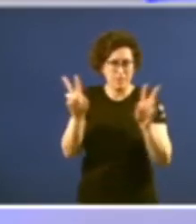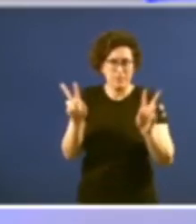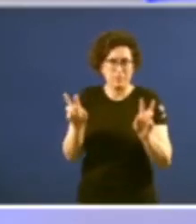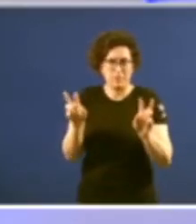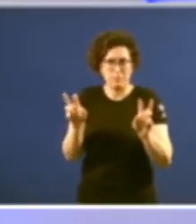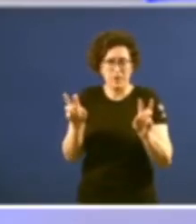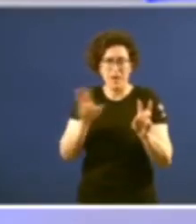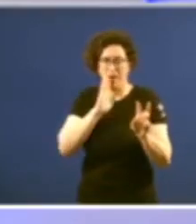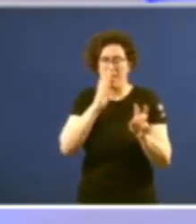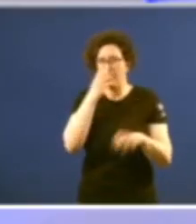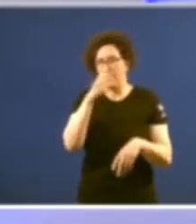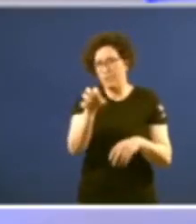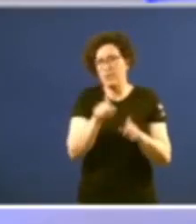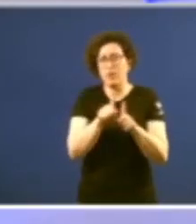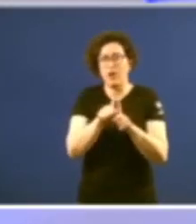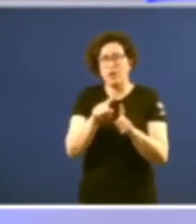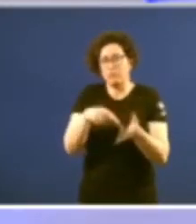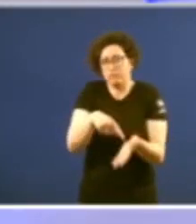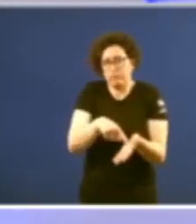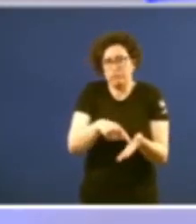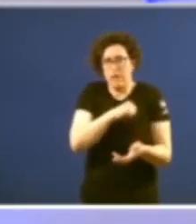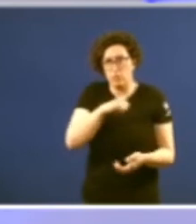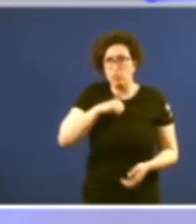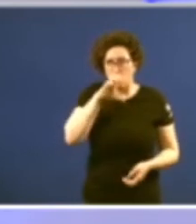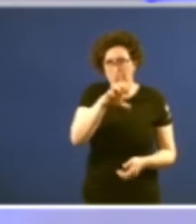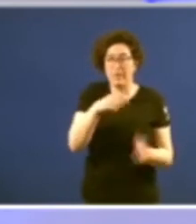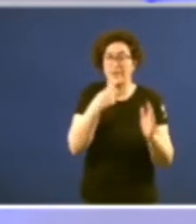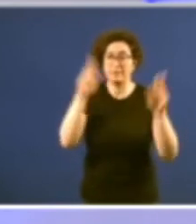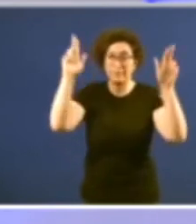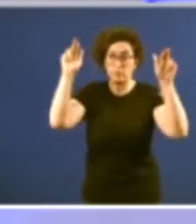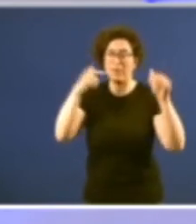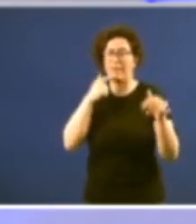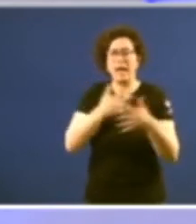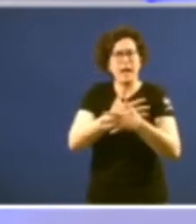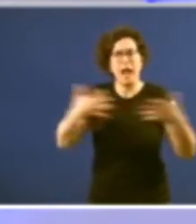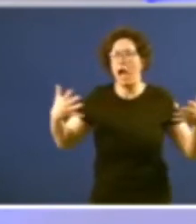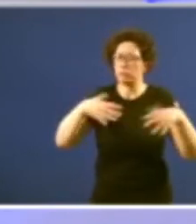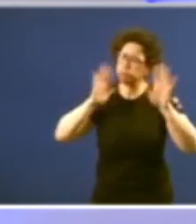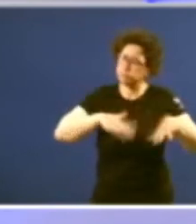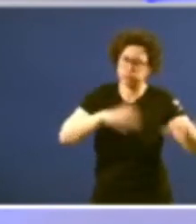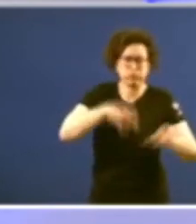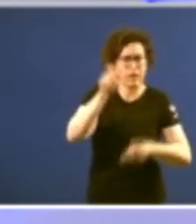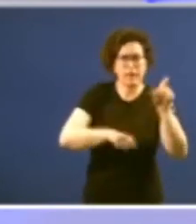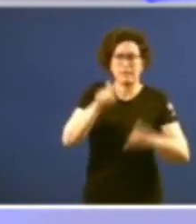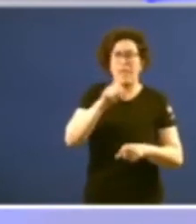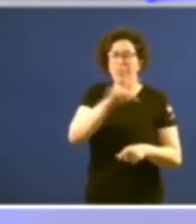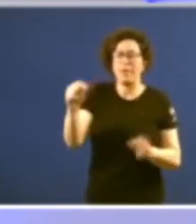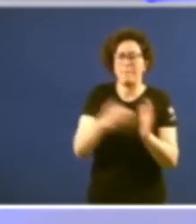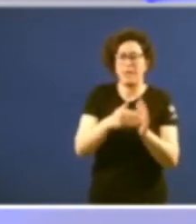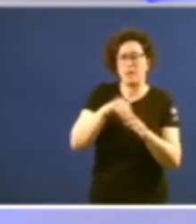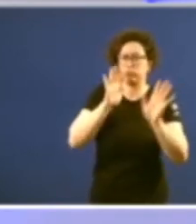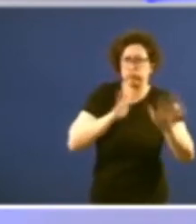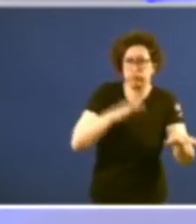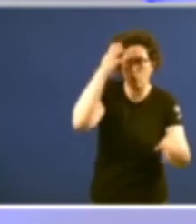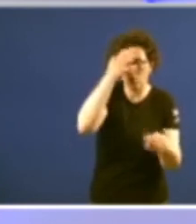ese clamor pola pola autonomía decía o titular gigantesca movilización popular 100.000 manifestantes en la Coruña e